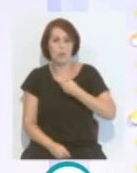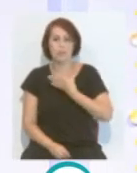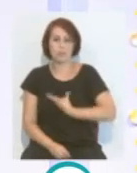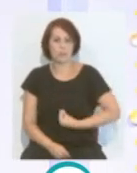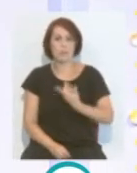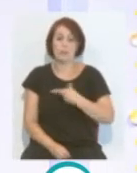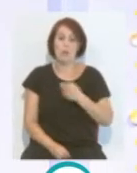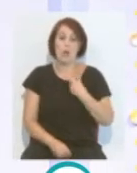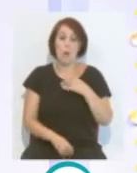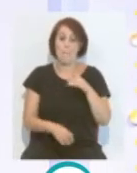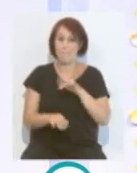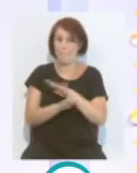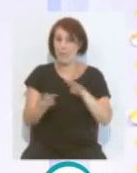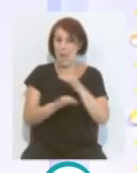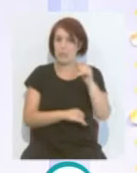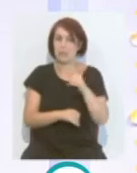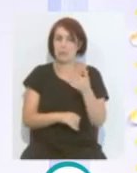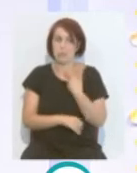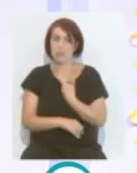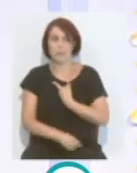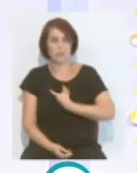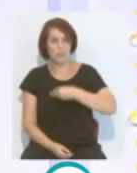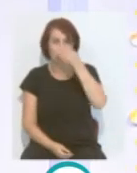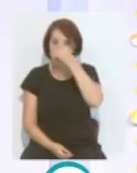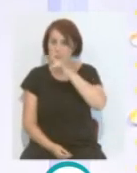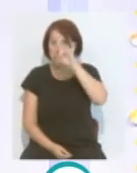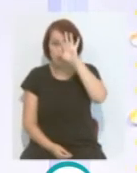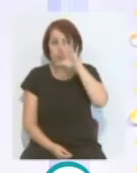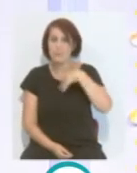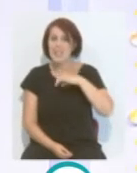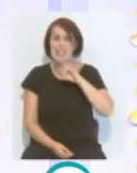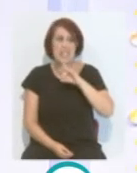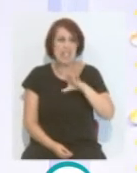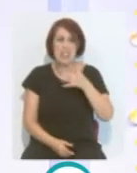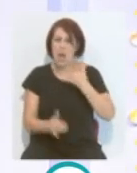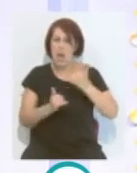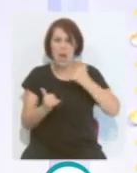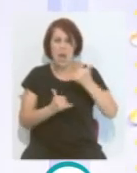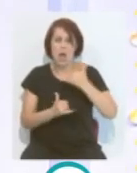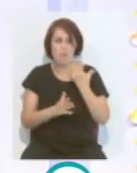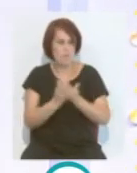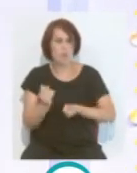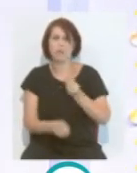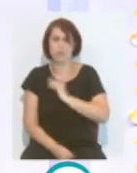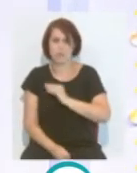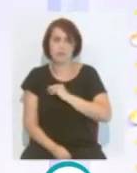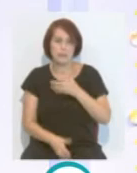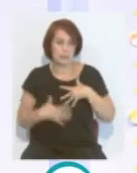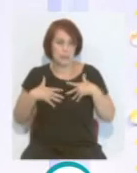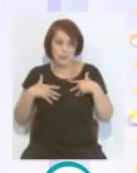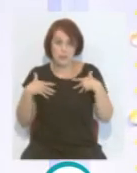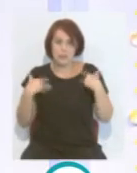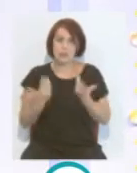consiguen avanzar. Unos penaltis que fueron espectaculares, ¿no? Hubo 15 lanzamientos, creo, muchísimos fallos. Fue una emoción bastante